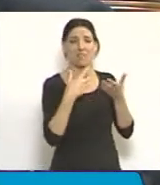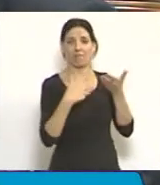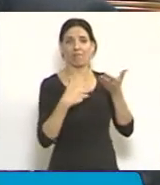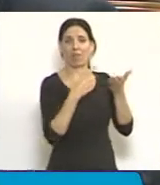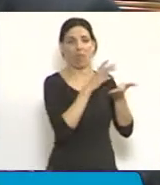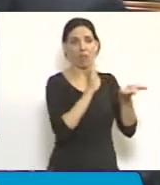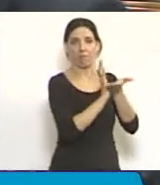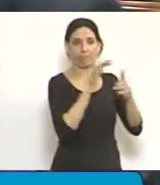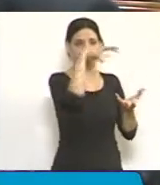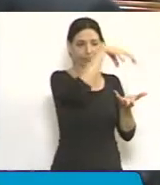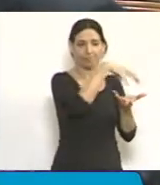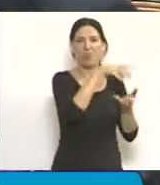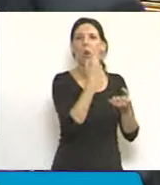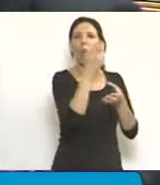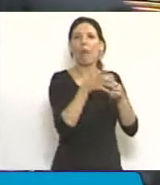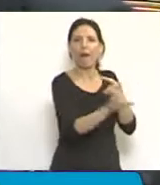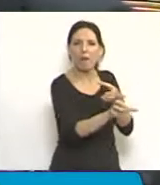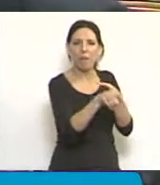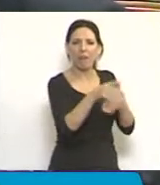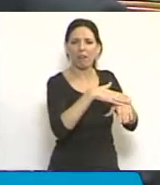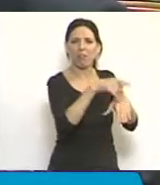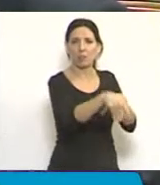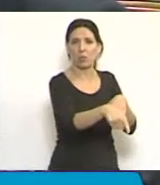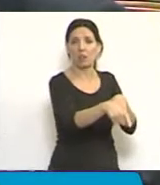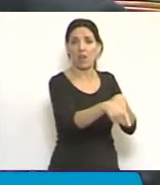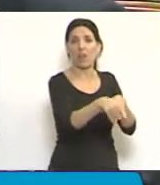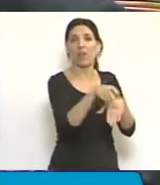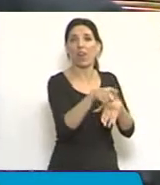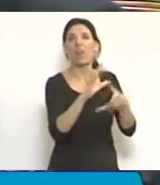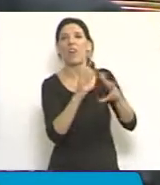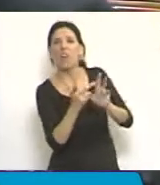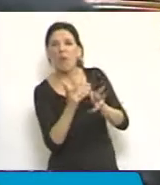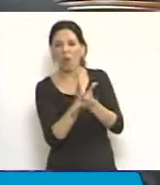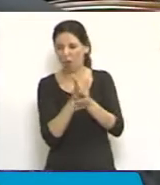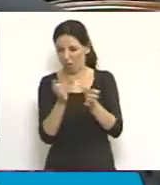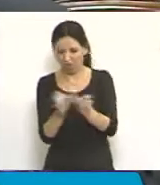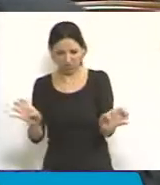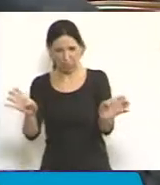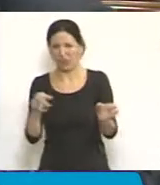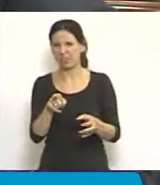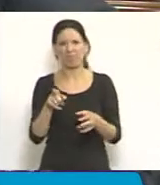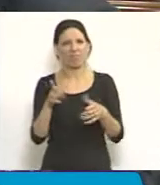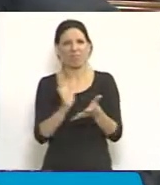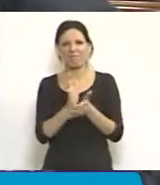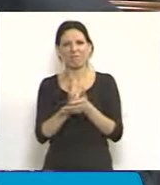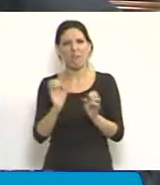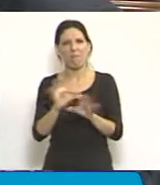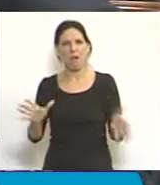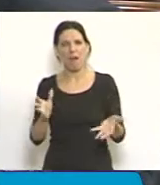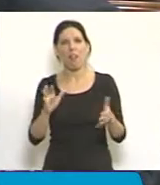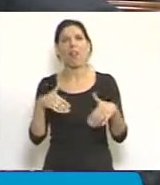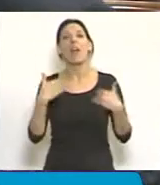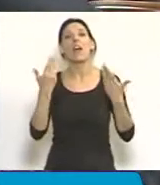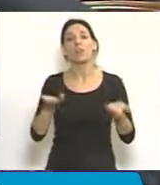mano de una cámara, por supuesto el criterio de separación se rompe y esa función